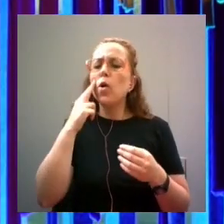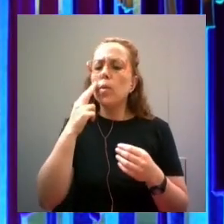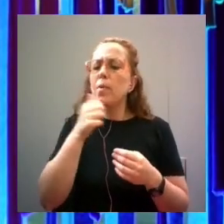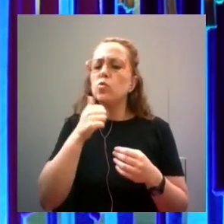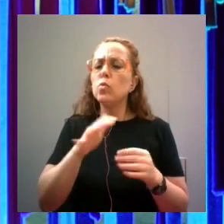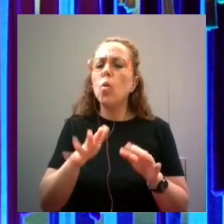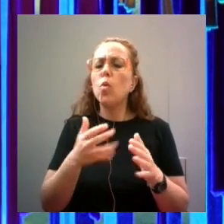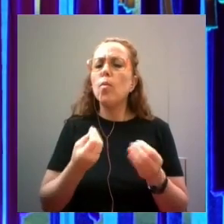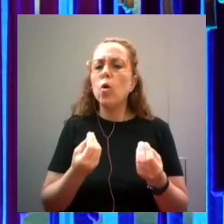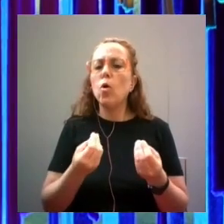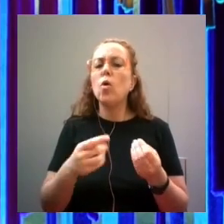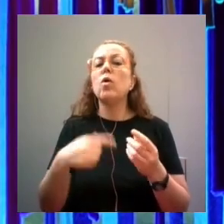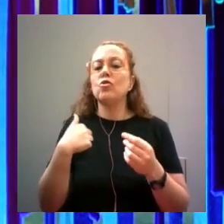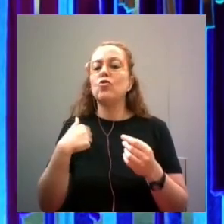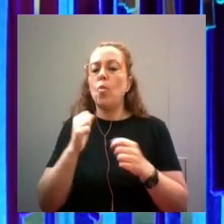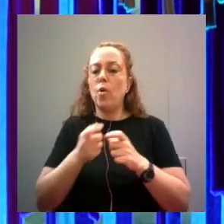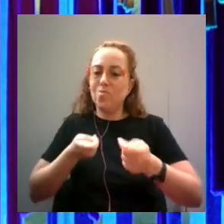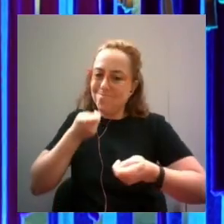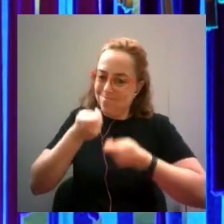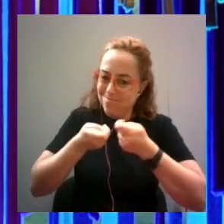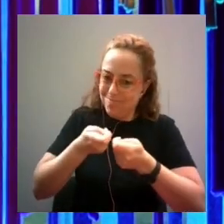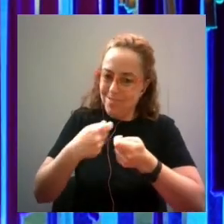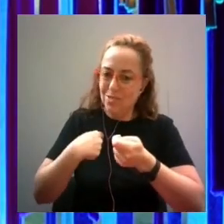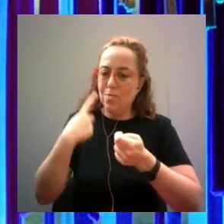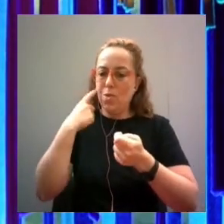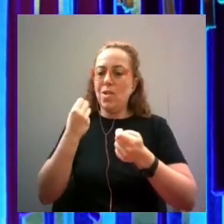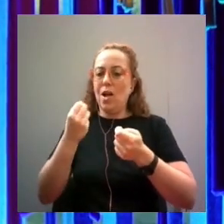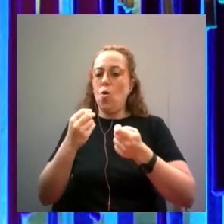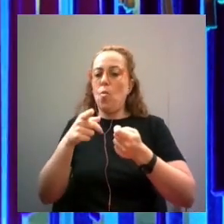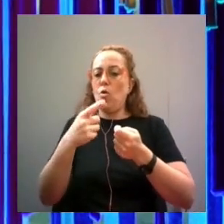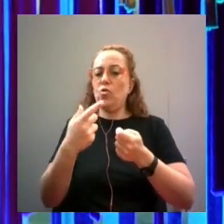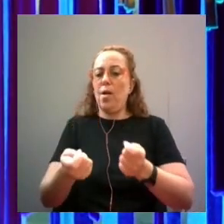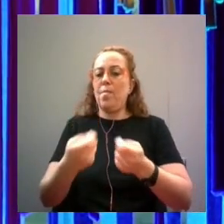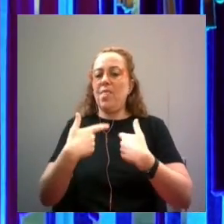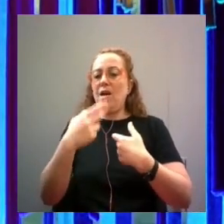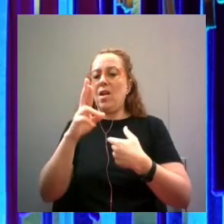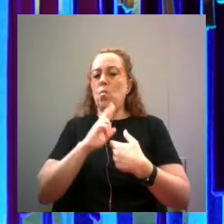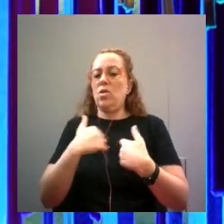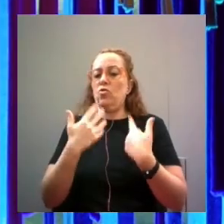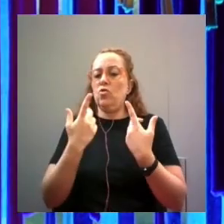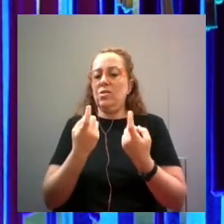programándolas nos va a permitir movernos mejor en todo ese mundo digital.